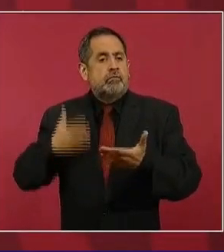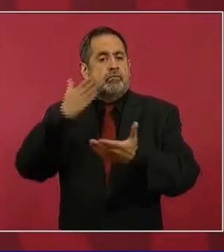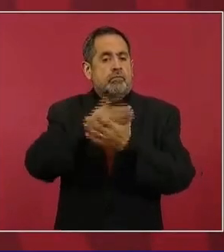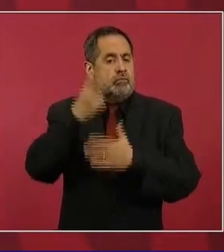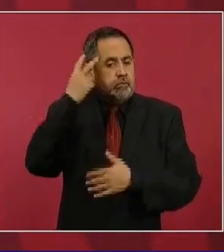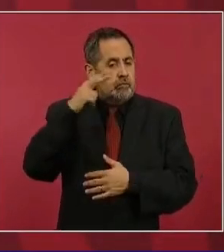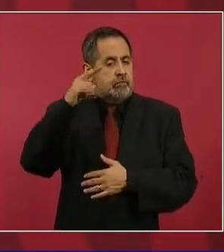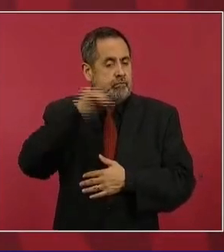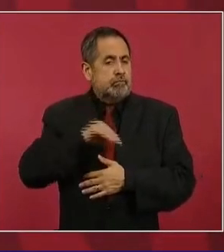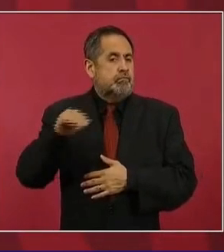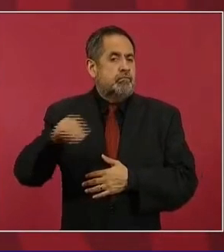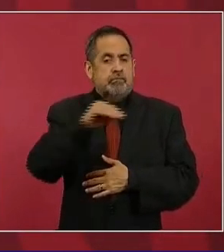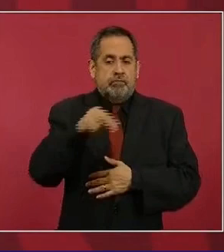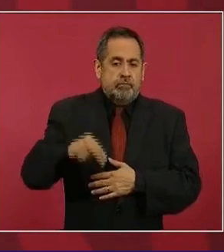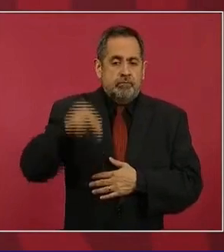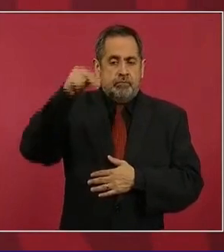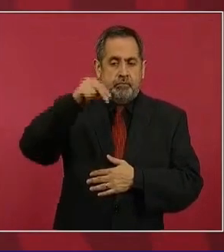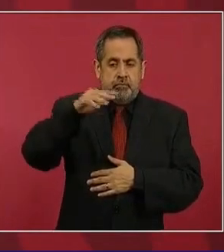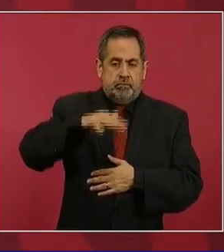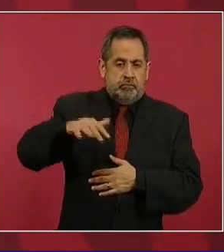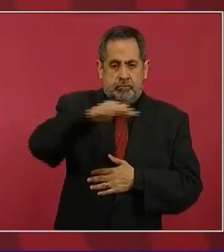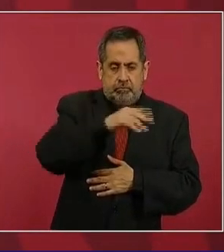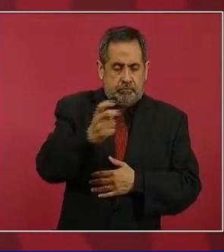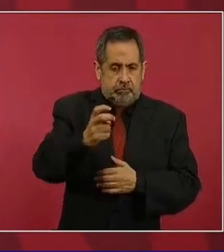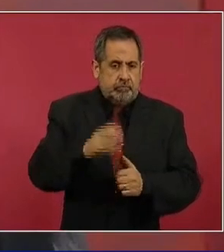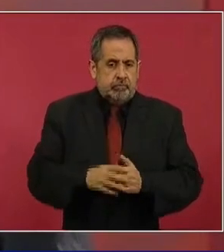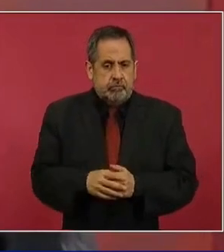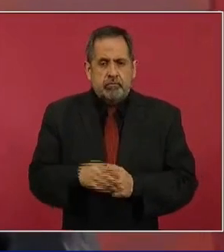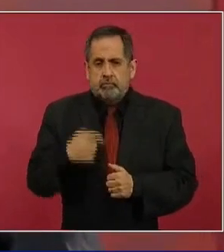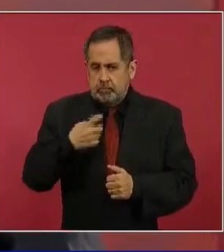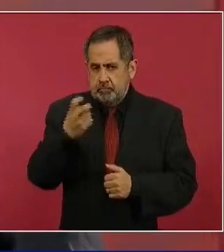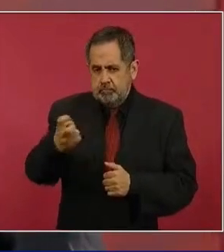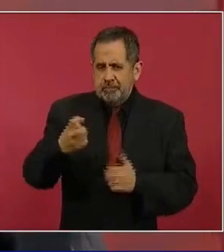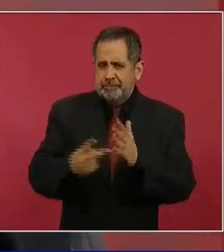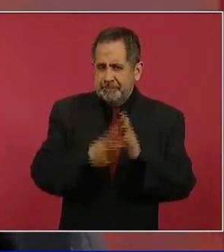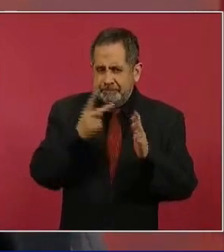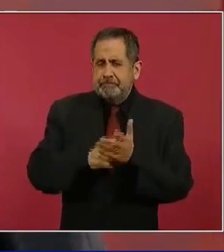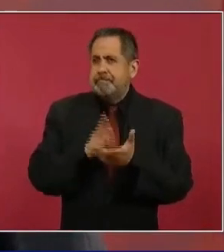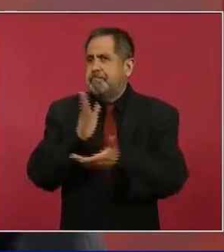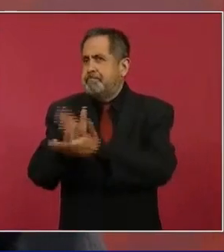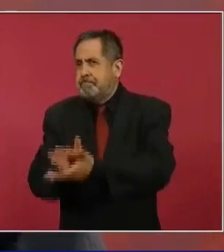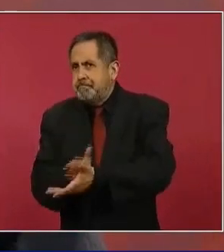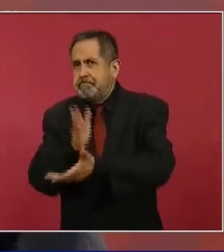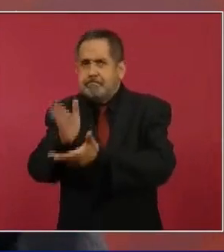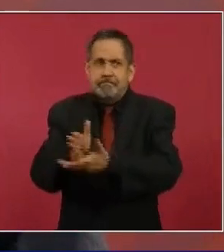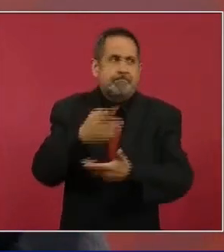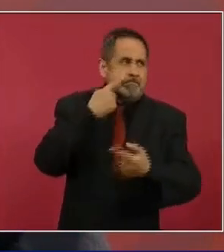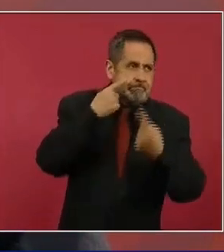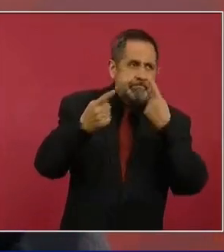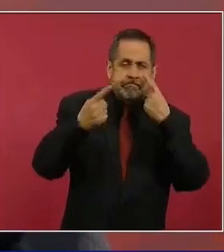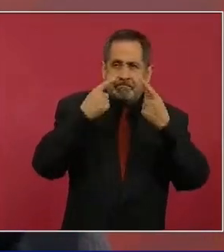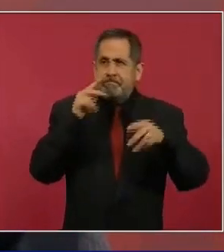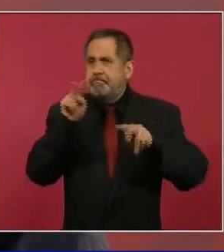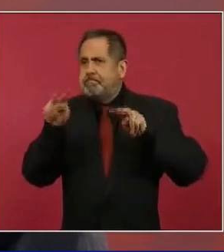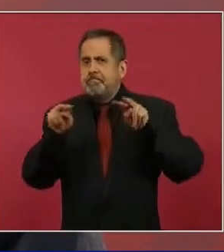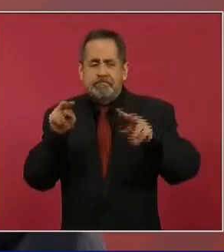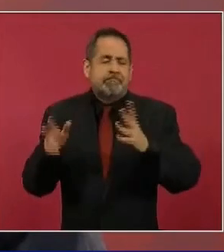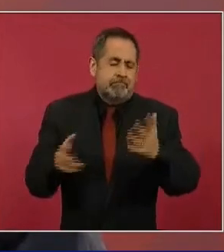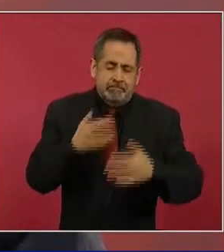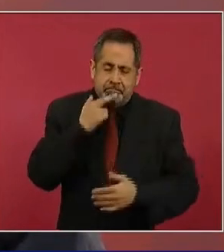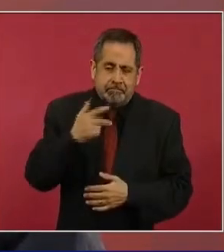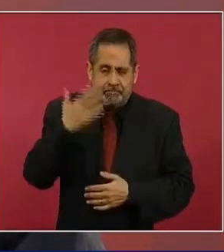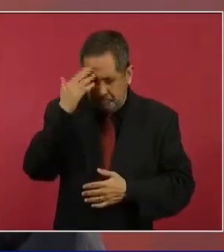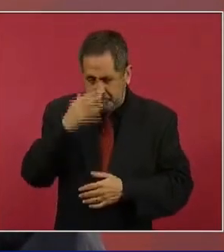gira al norte. Por eso constantemente estoy saliendo, porque